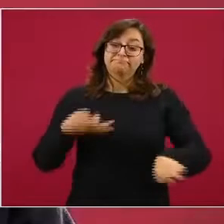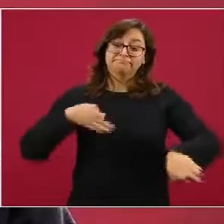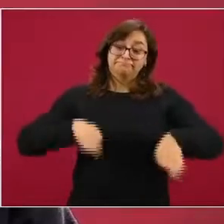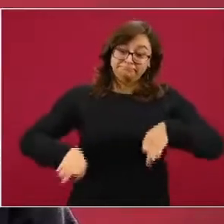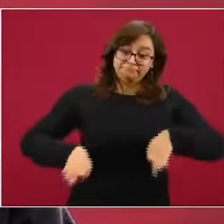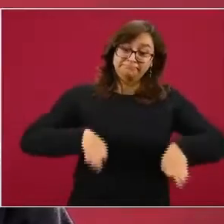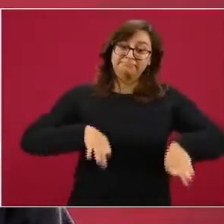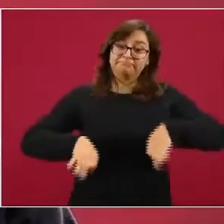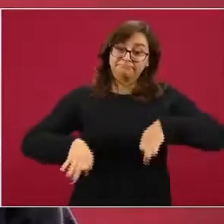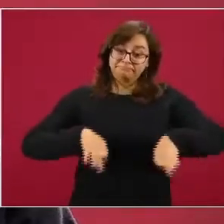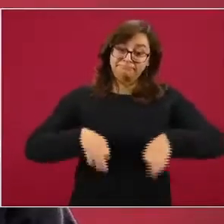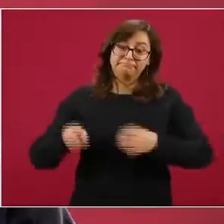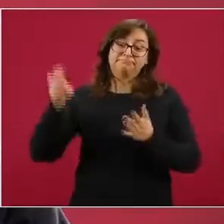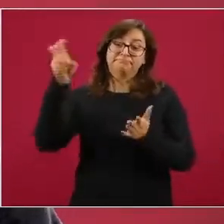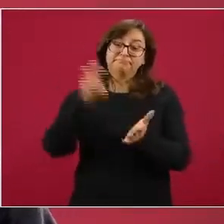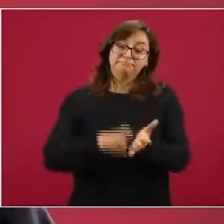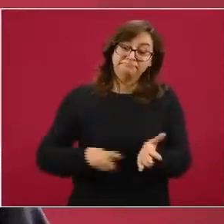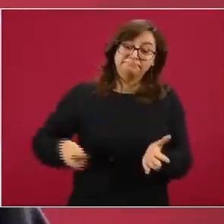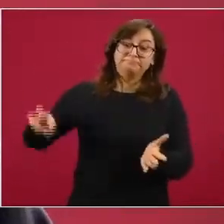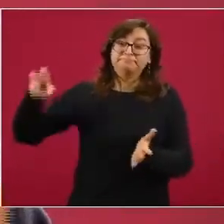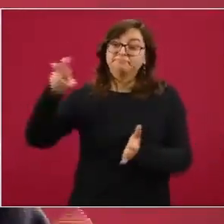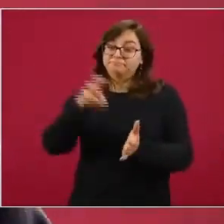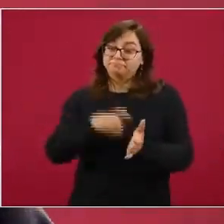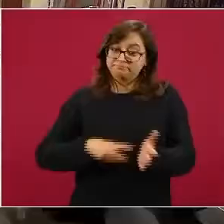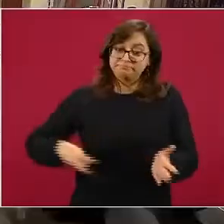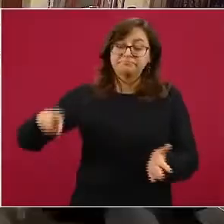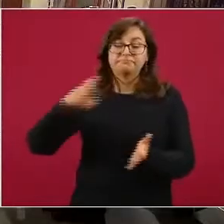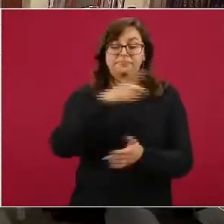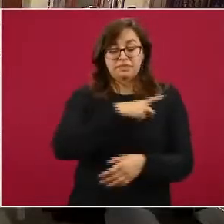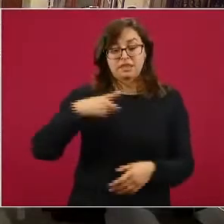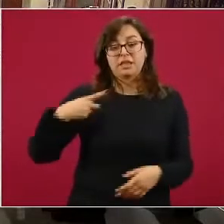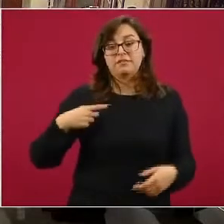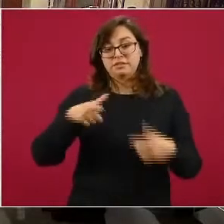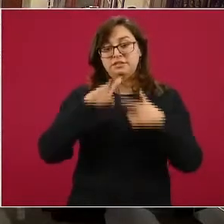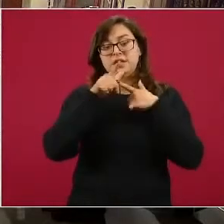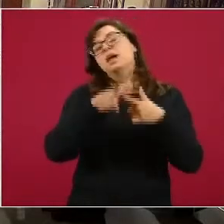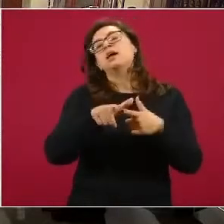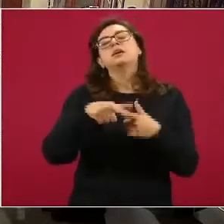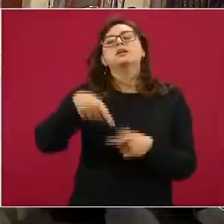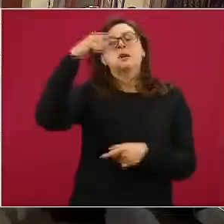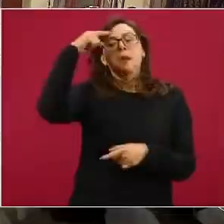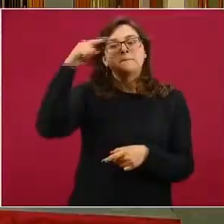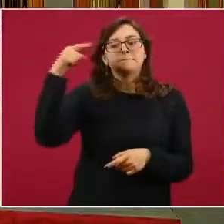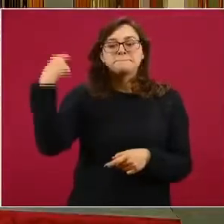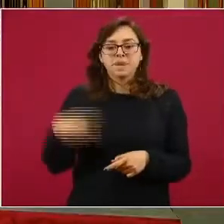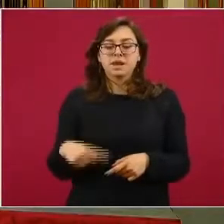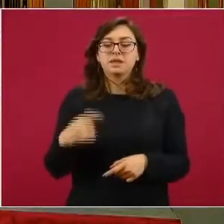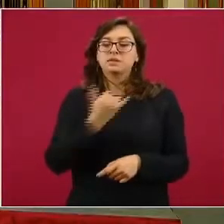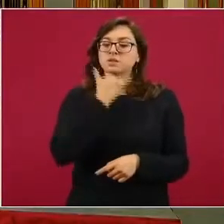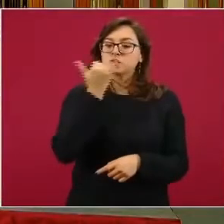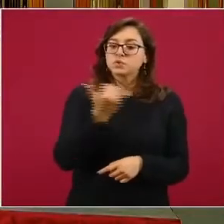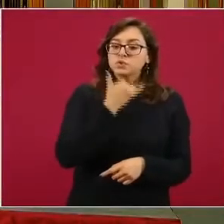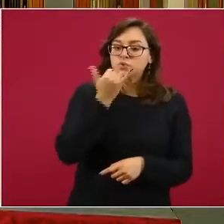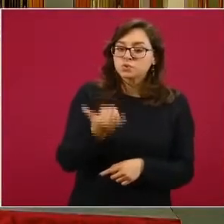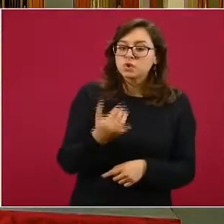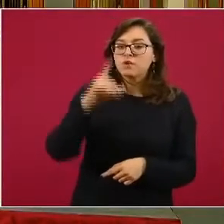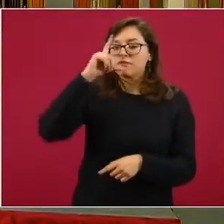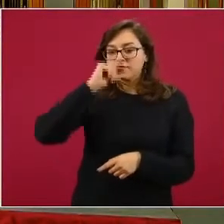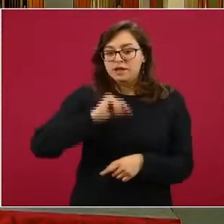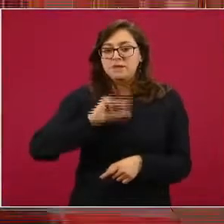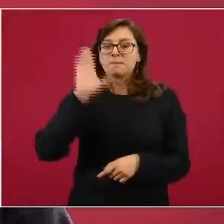lograr garantizar que no se cometan actos que son indebidos, ya sea porque